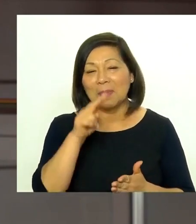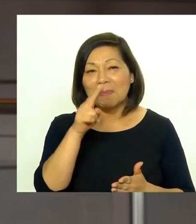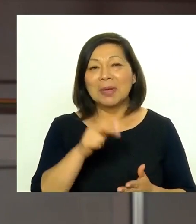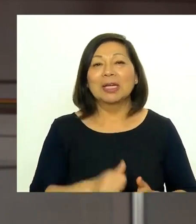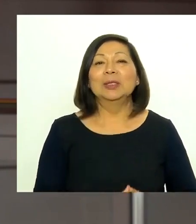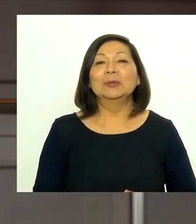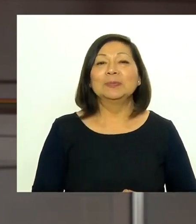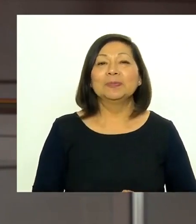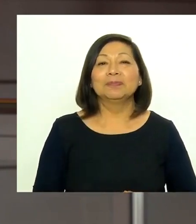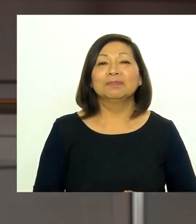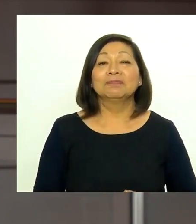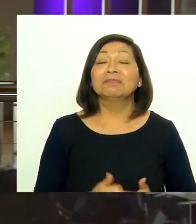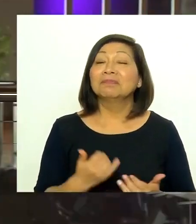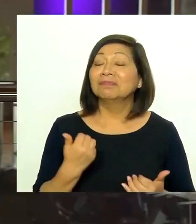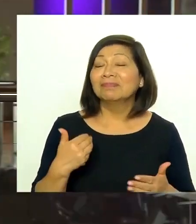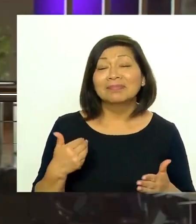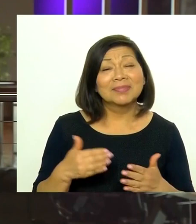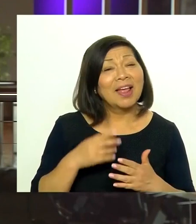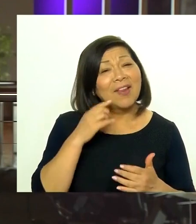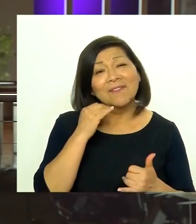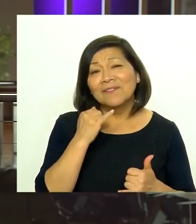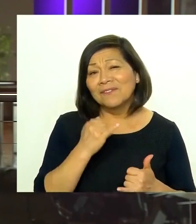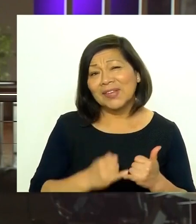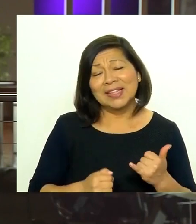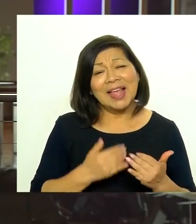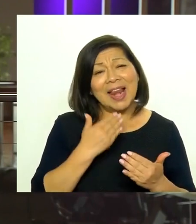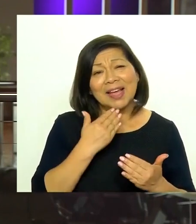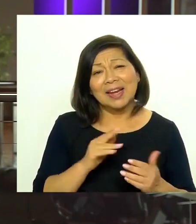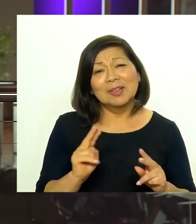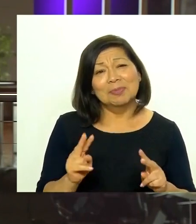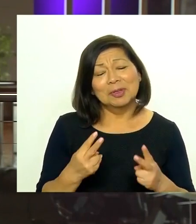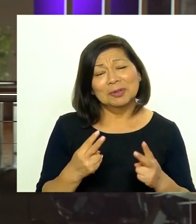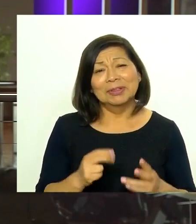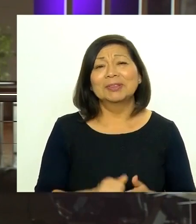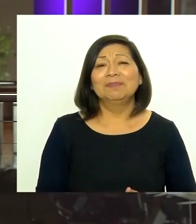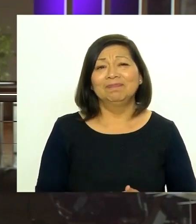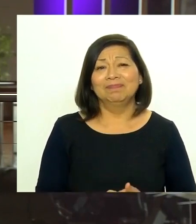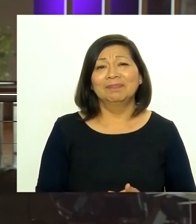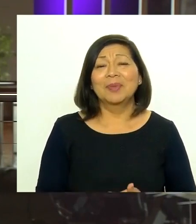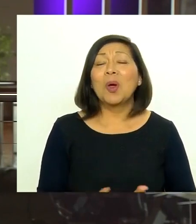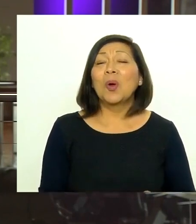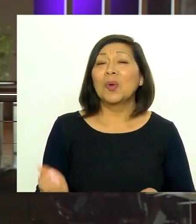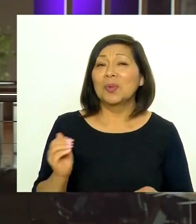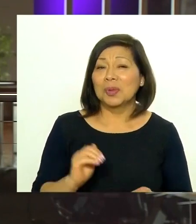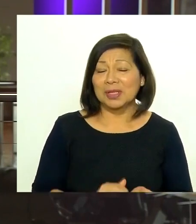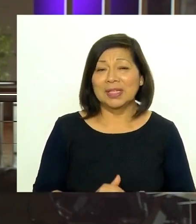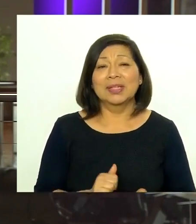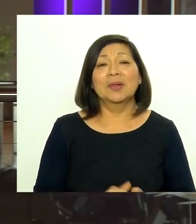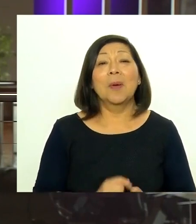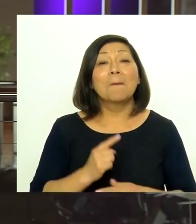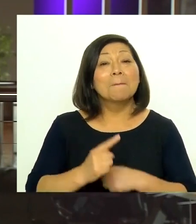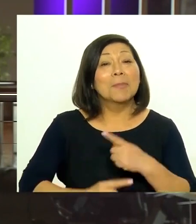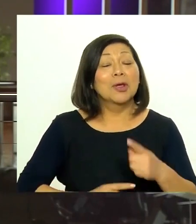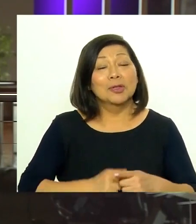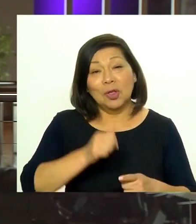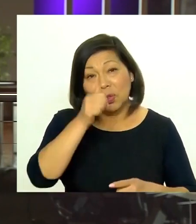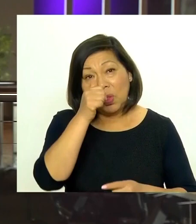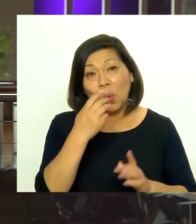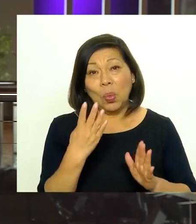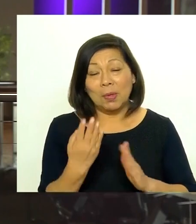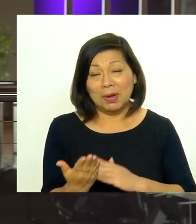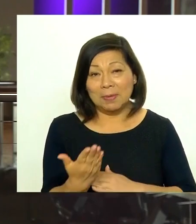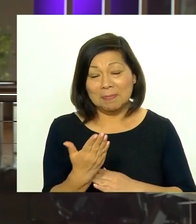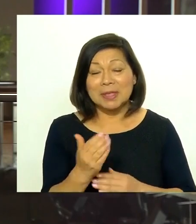nuestro país. Y así llegamos al final del programa. Gracias por su sintonía. Volveremos con ustedes el próximo